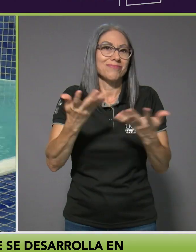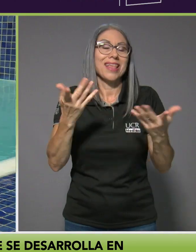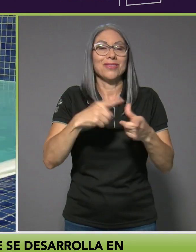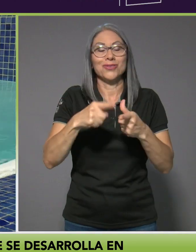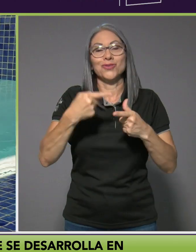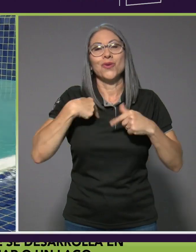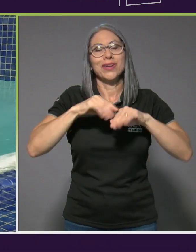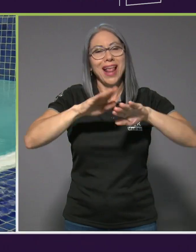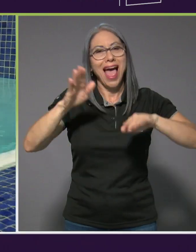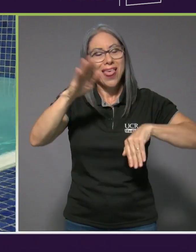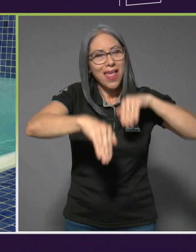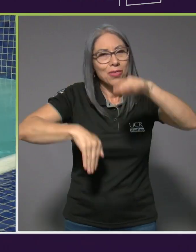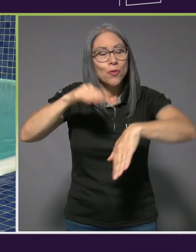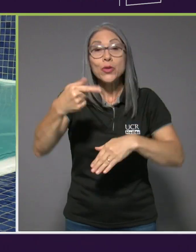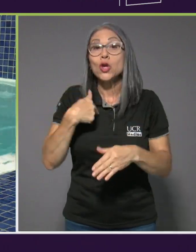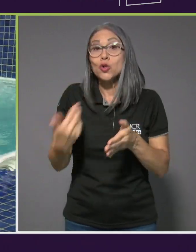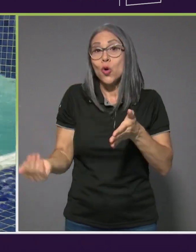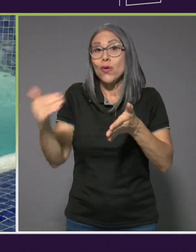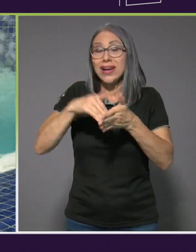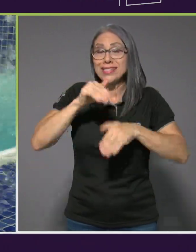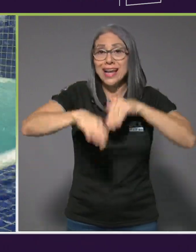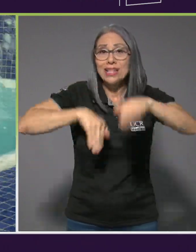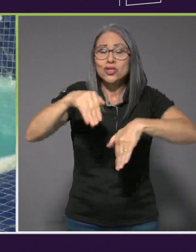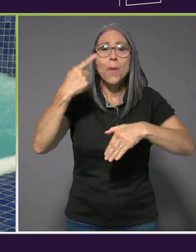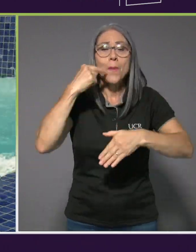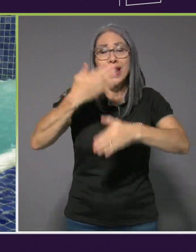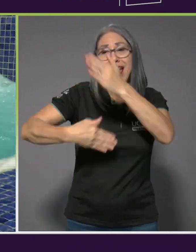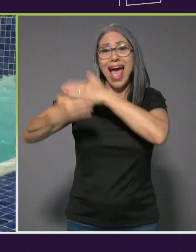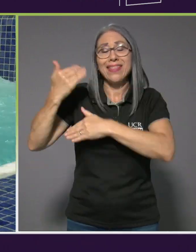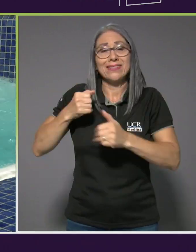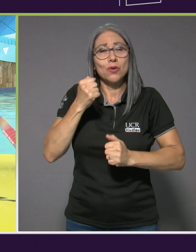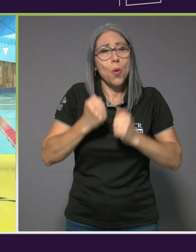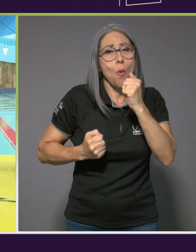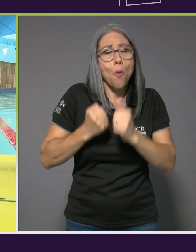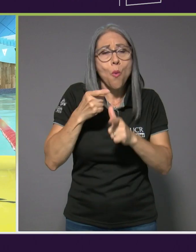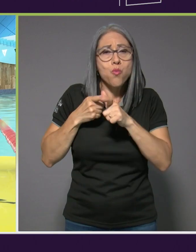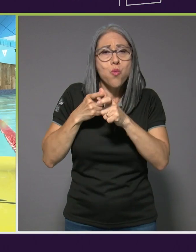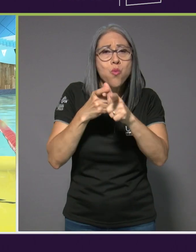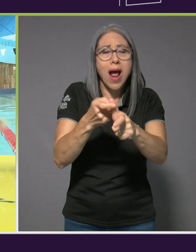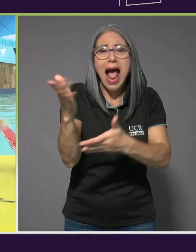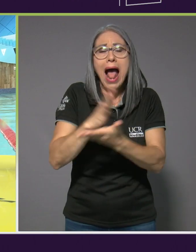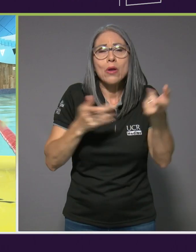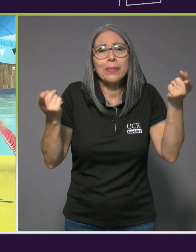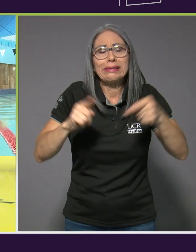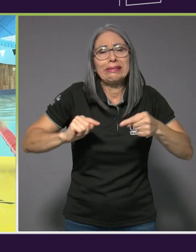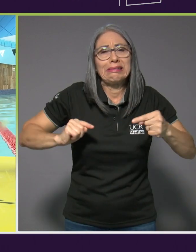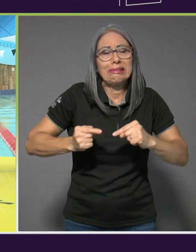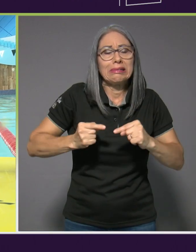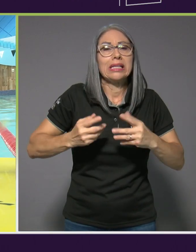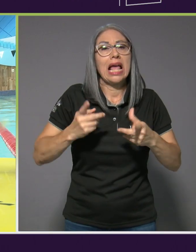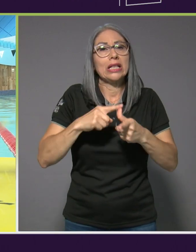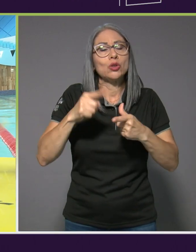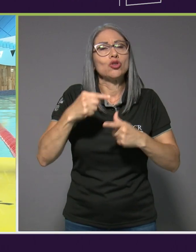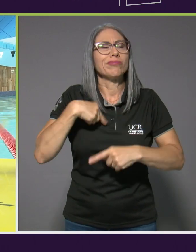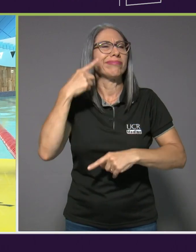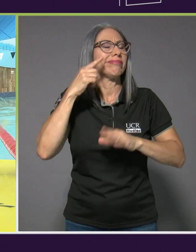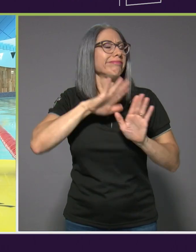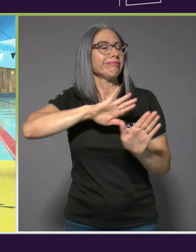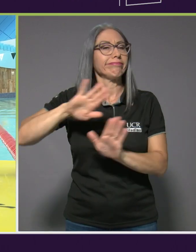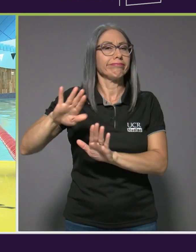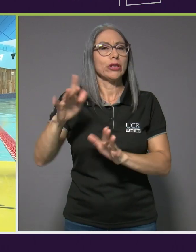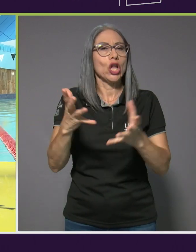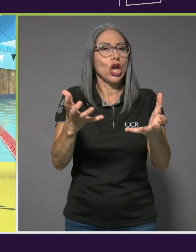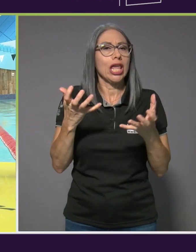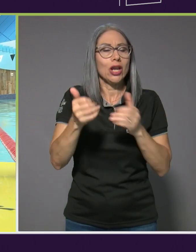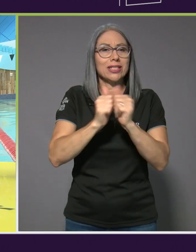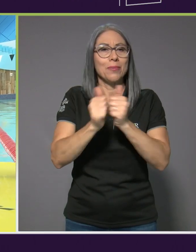todo. Yo regresé a la natación por una lesión en atletismo y en ese punto fue como no, ya no quiero hacer deporte. Terminé en un